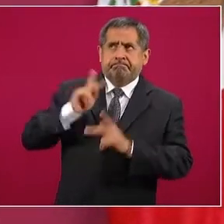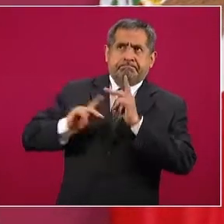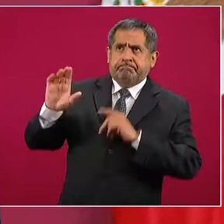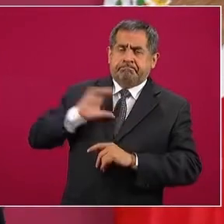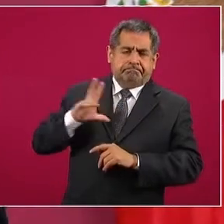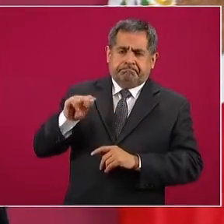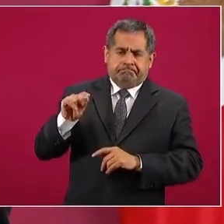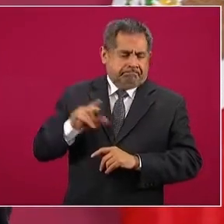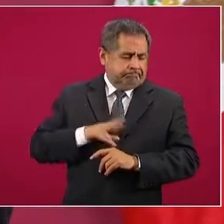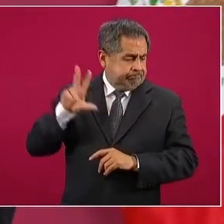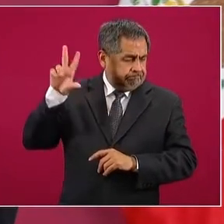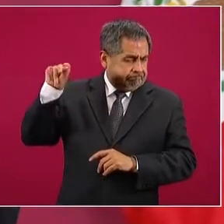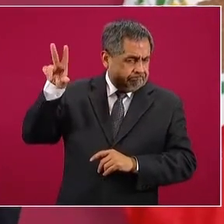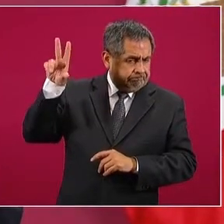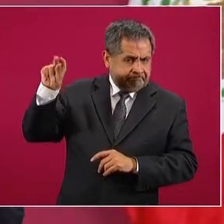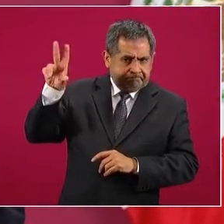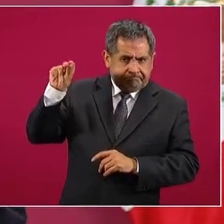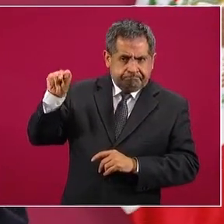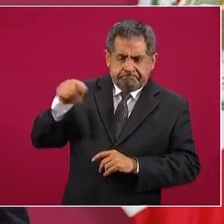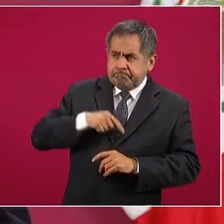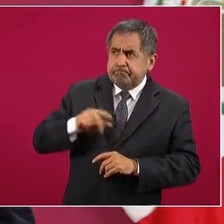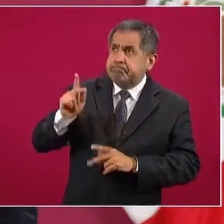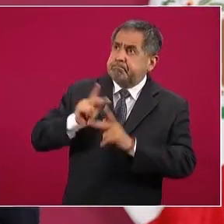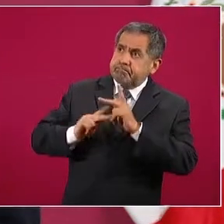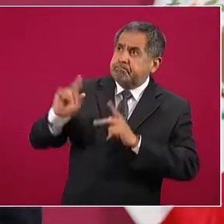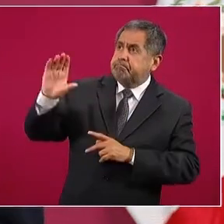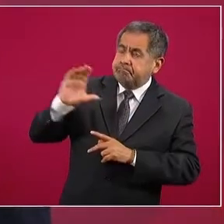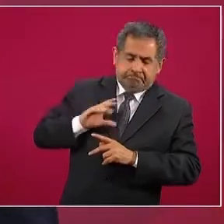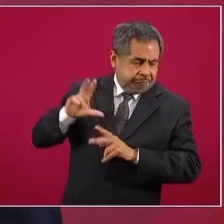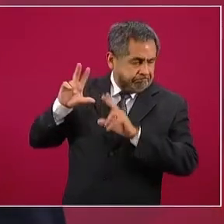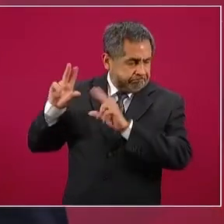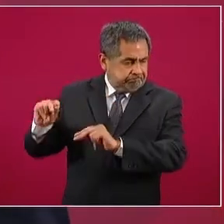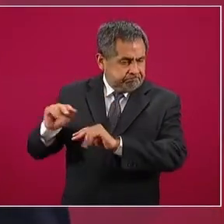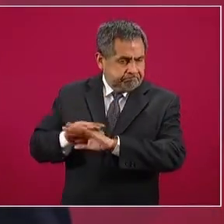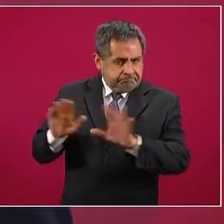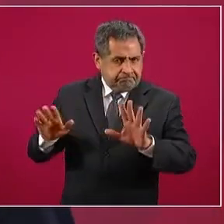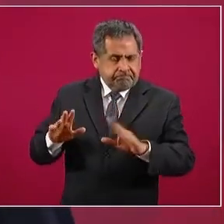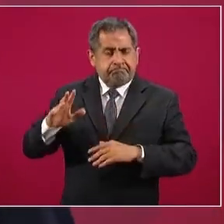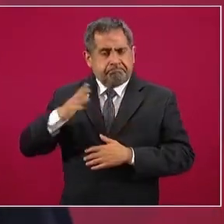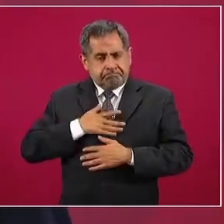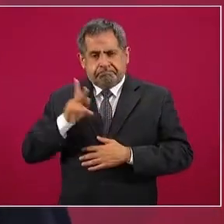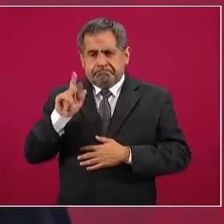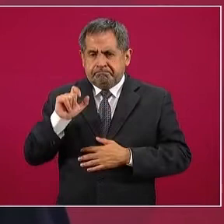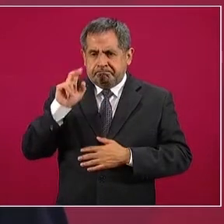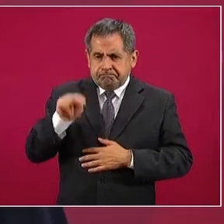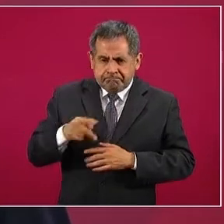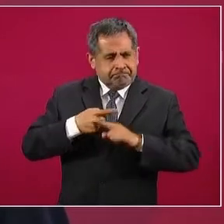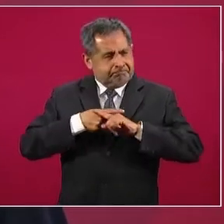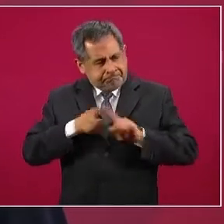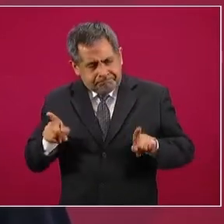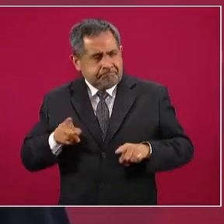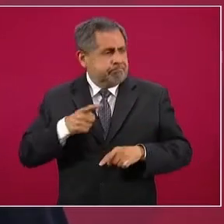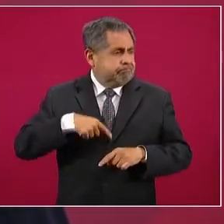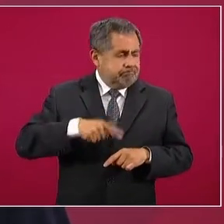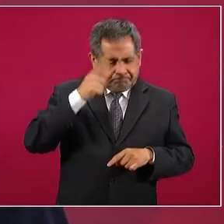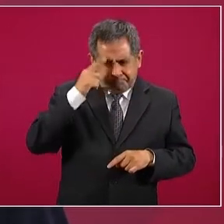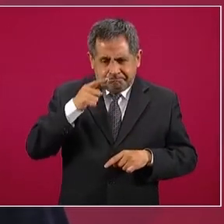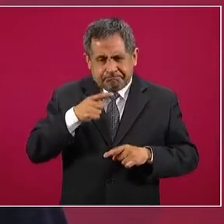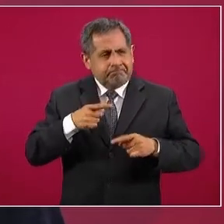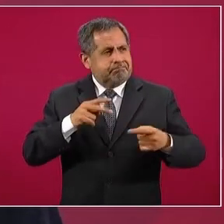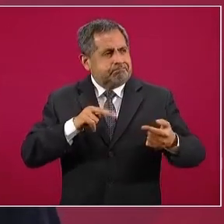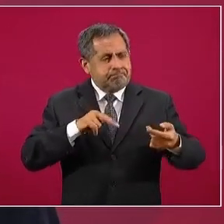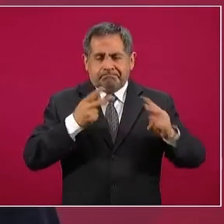Y dijimos no, y vamos a aplicar una estrategia distinta, vamos a ayudar de abajo